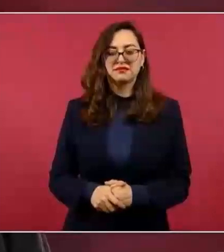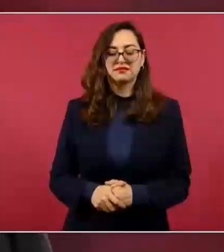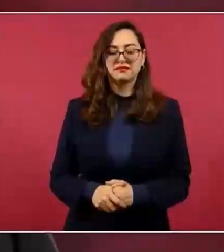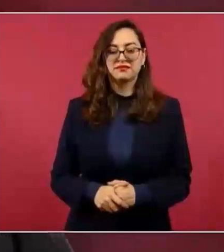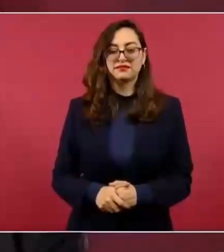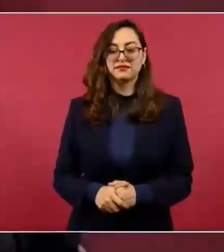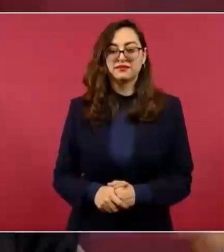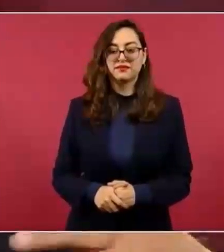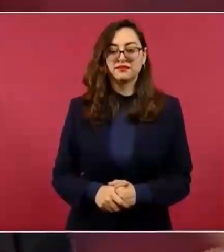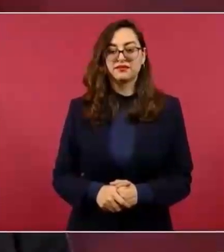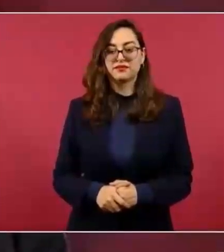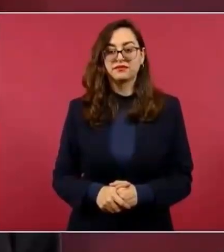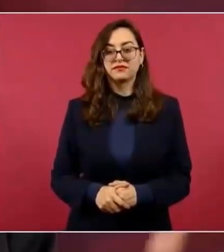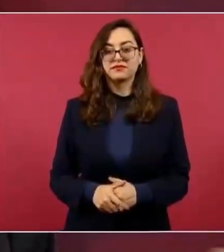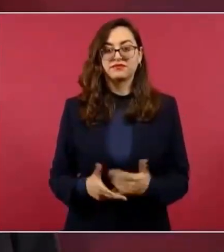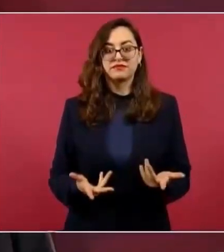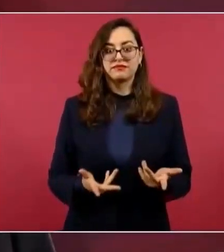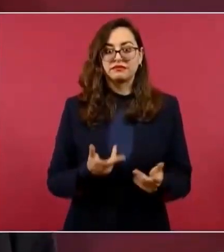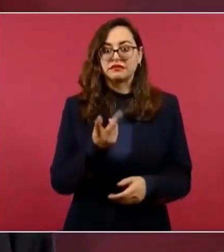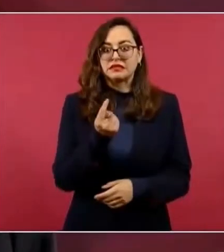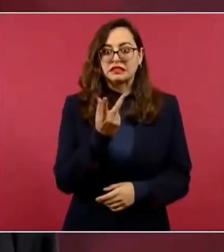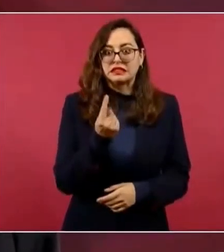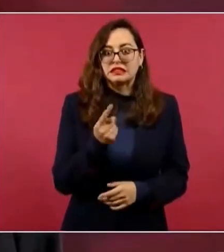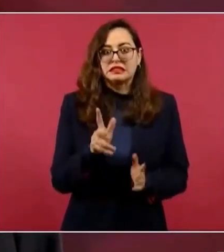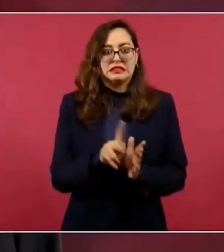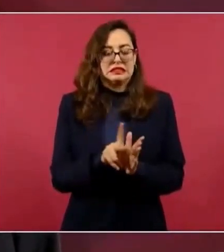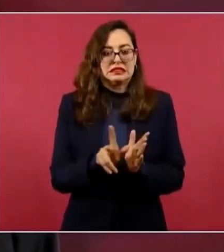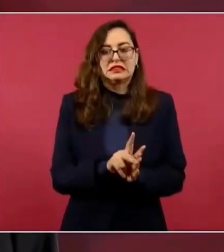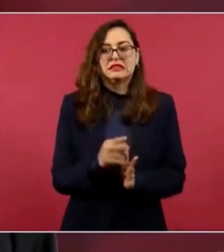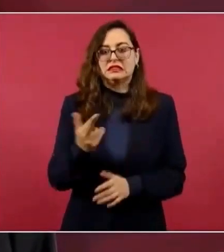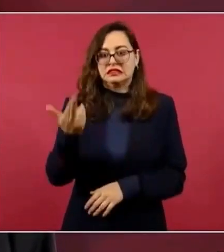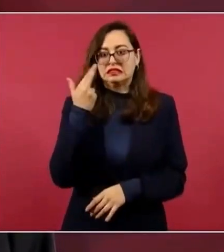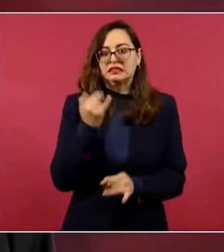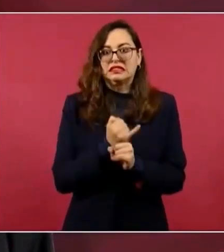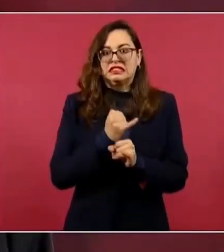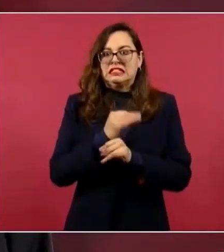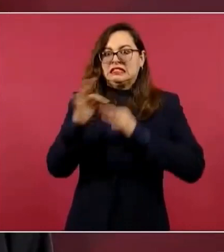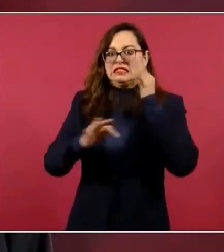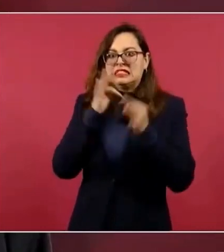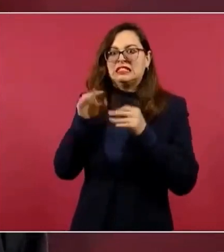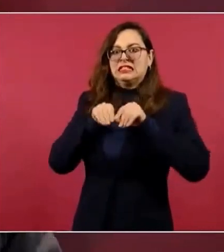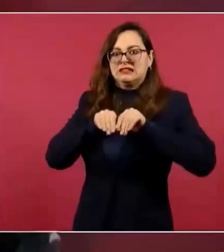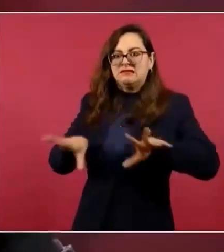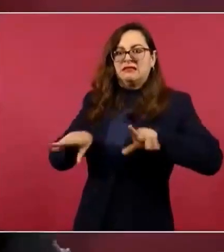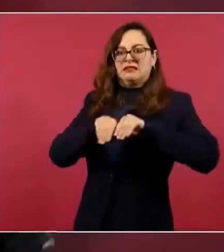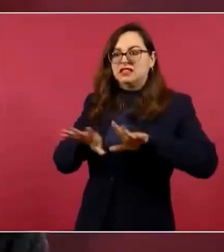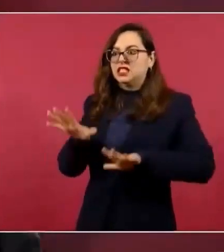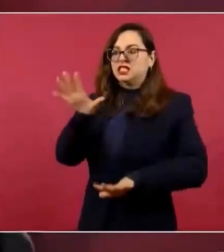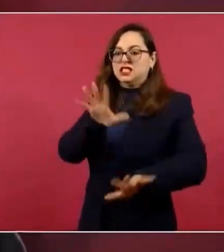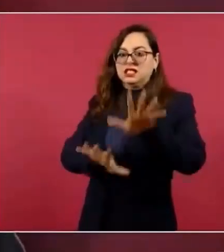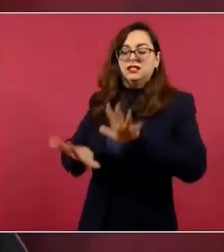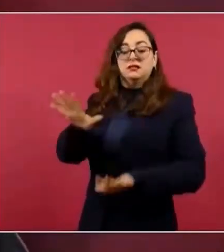Además, no pueden los medios de información, están